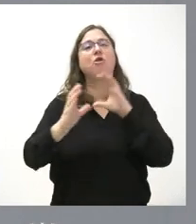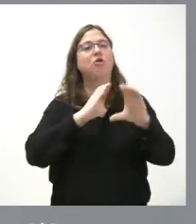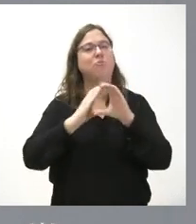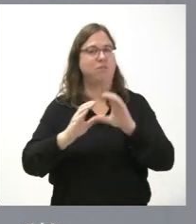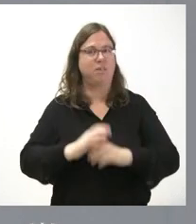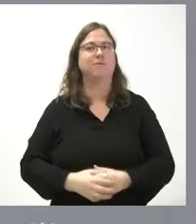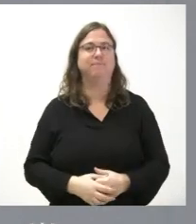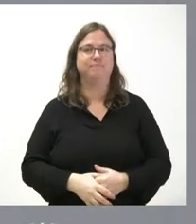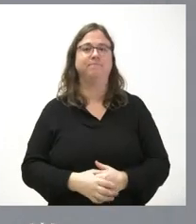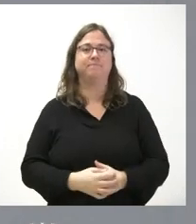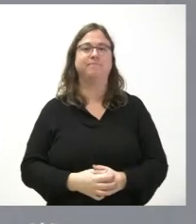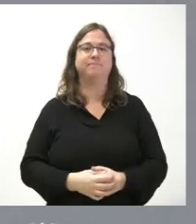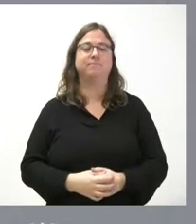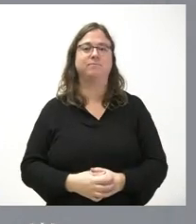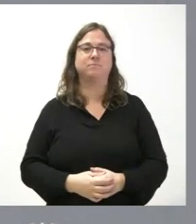bien oportuno